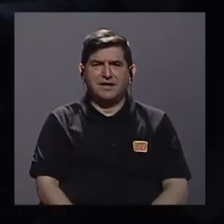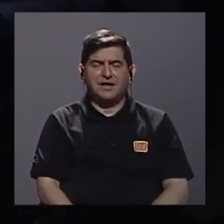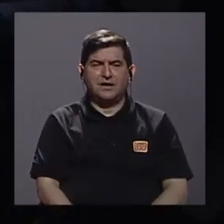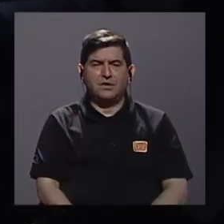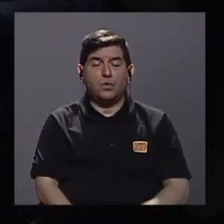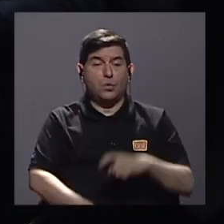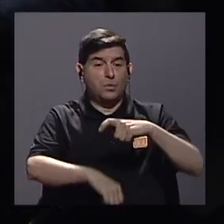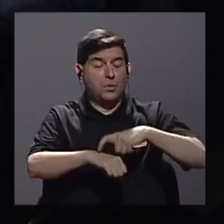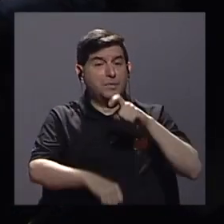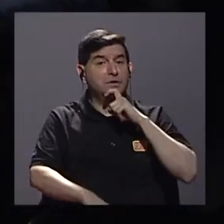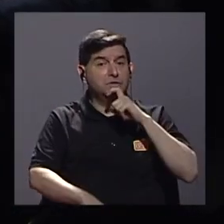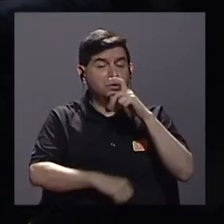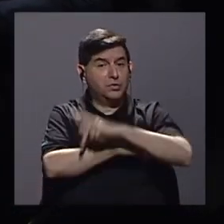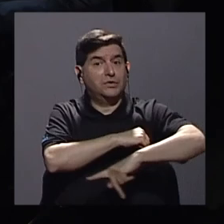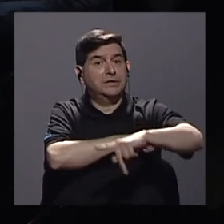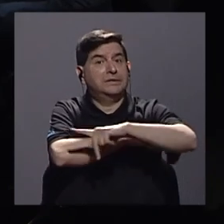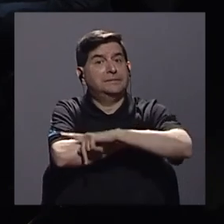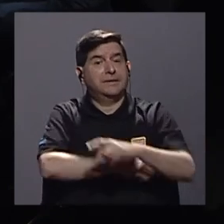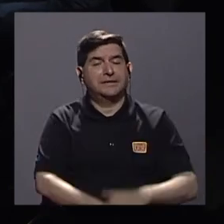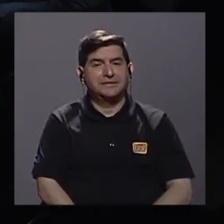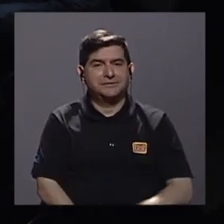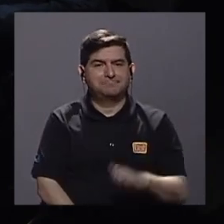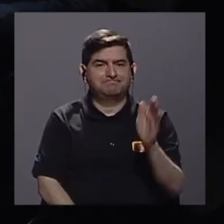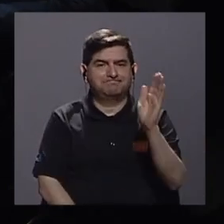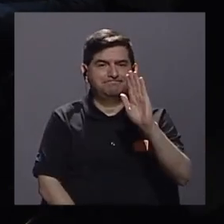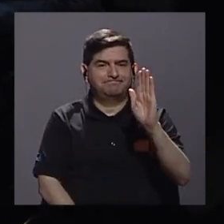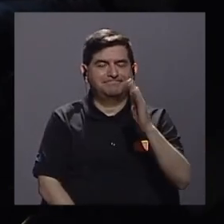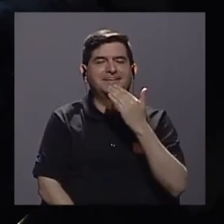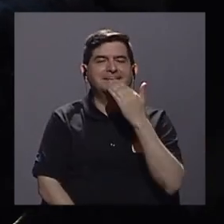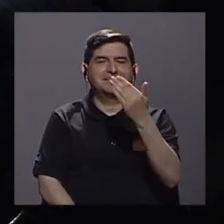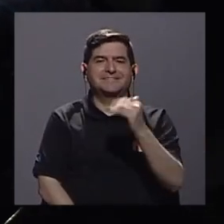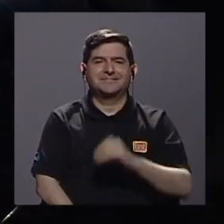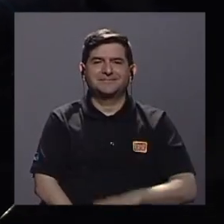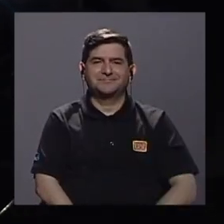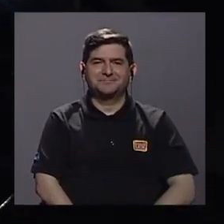tremendo momento país que vivimos hasta luego muchas gracias